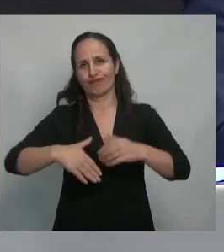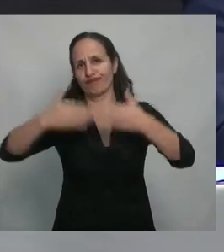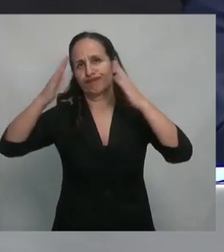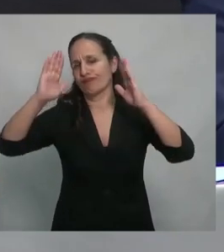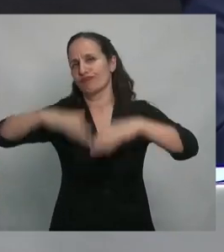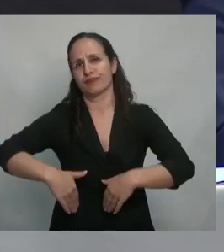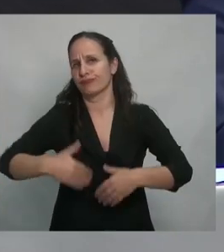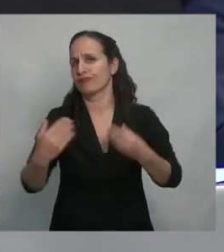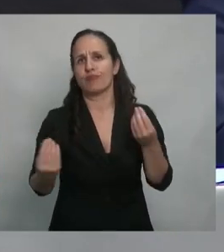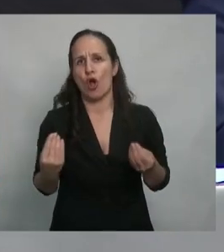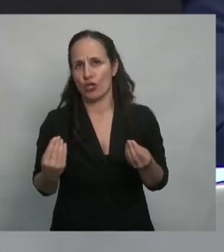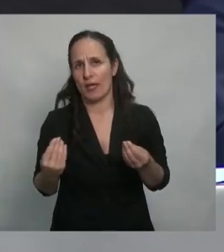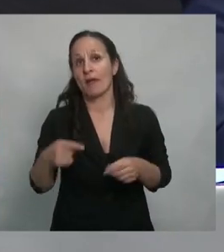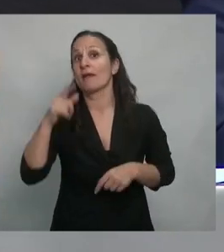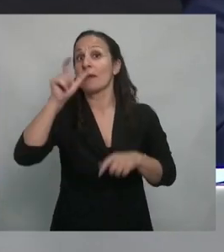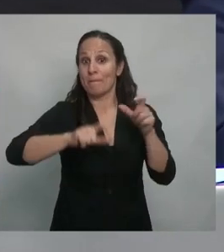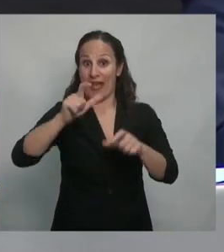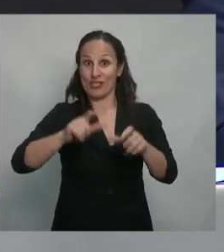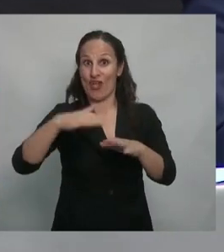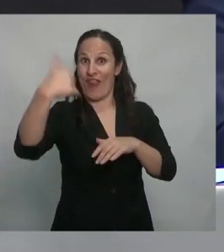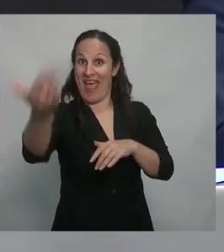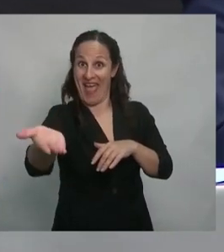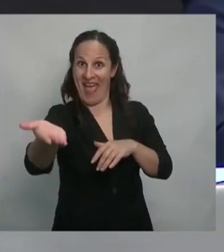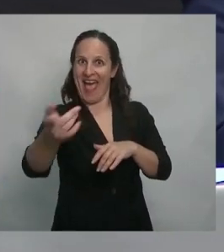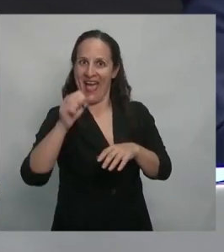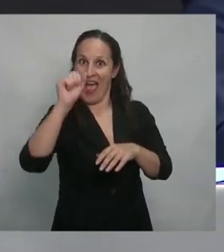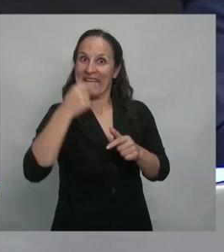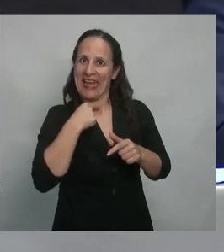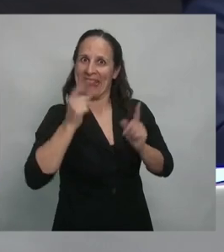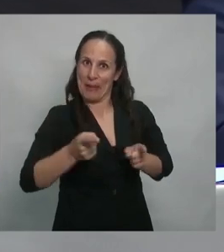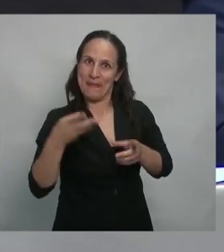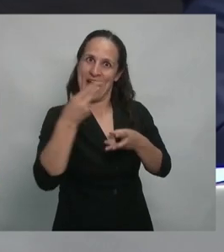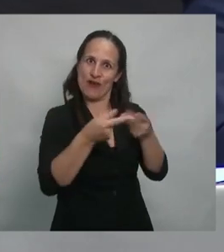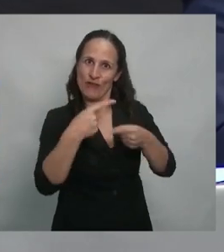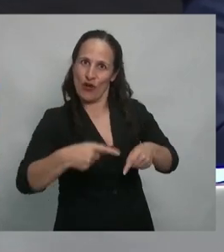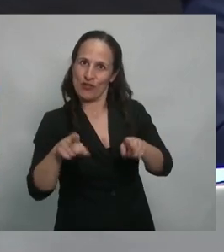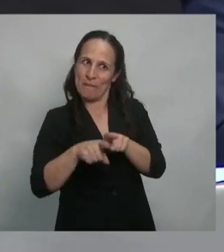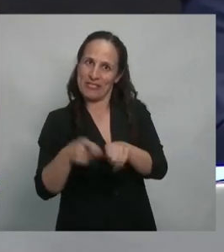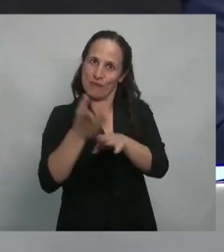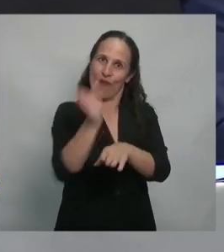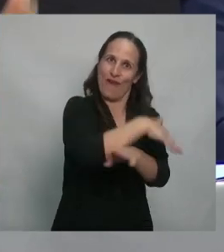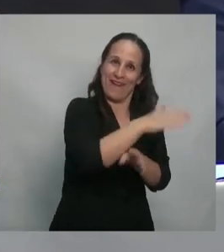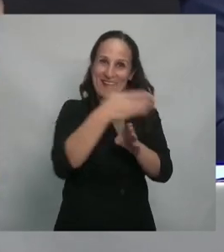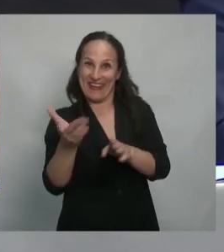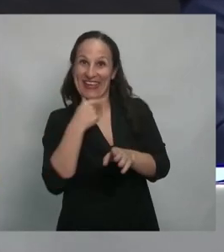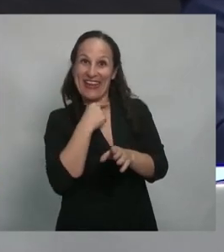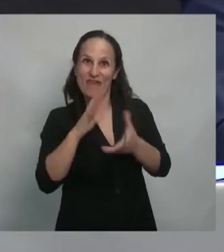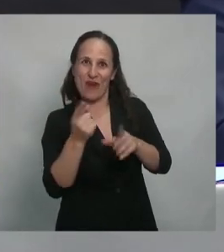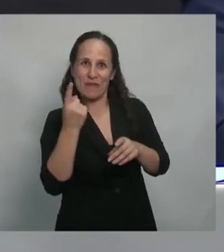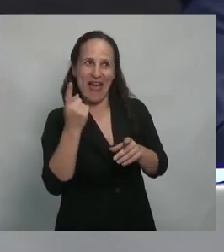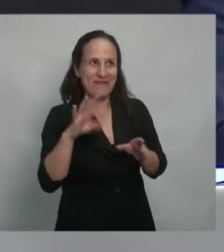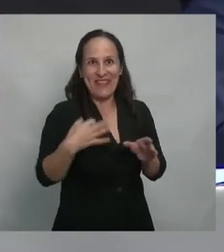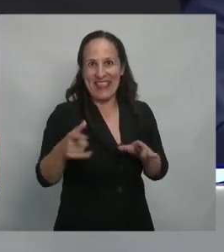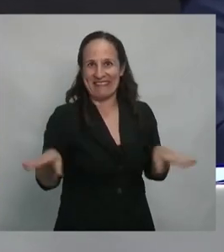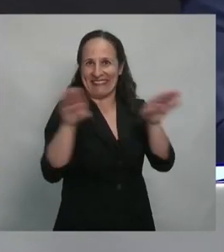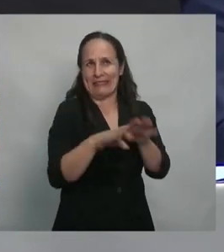la gente del otro lado quería vivir y consumir lo que se consumía de este lado. Querían vivir como vivíamos nosotros,